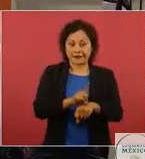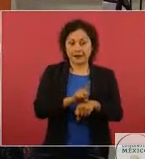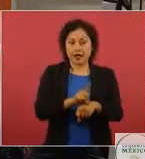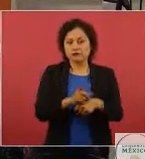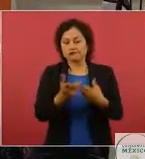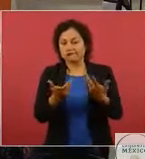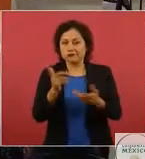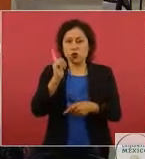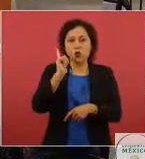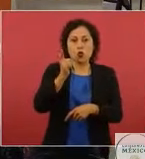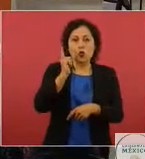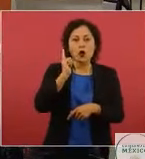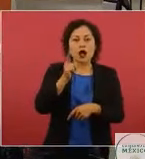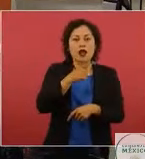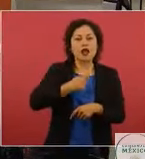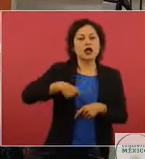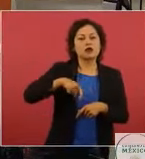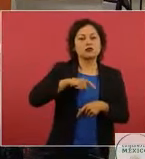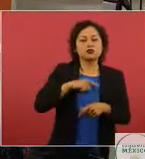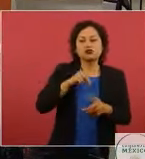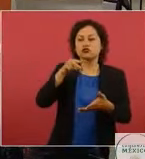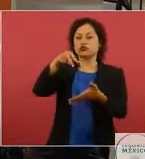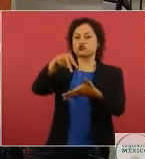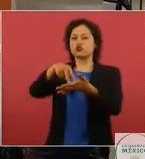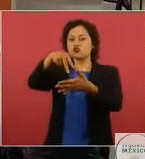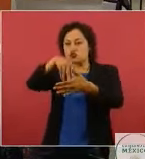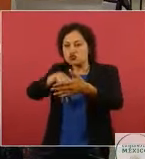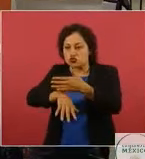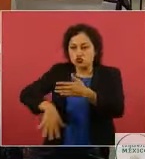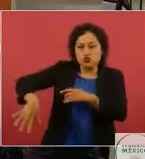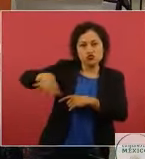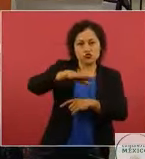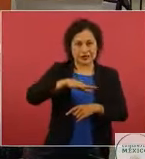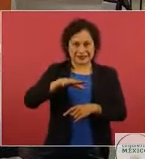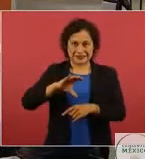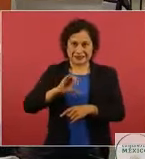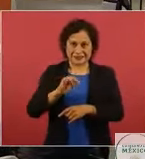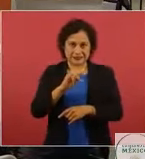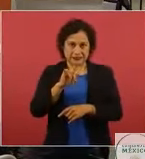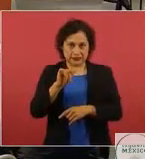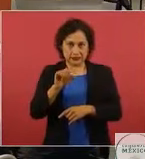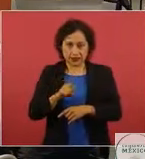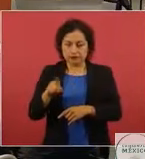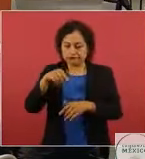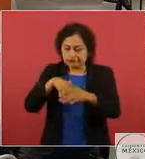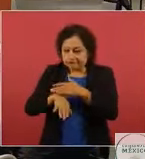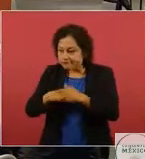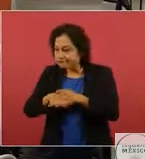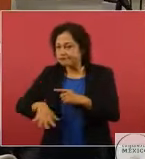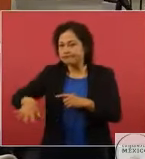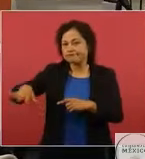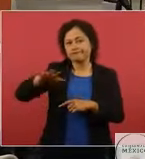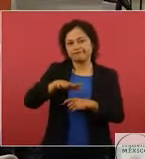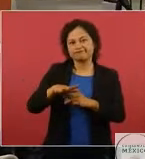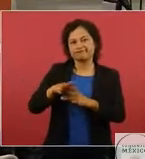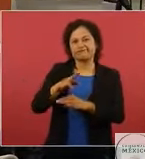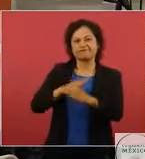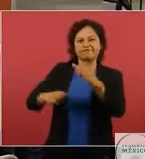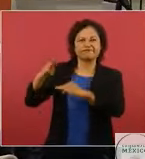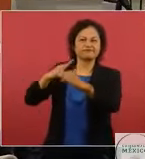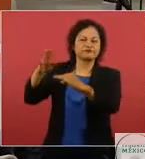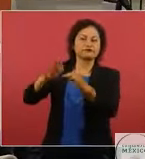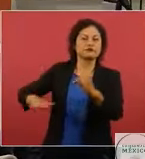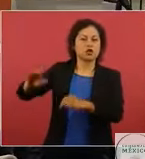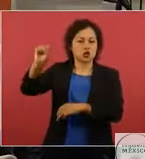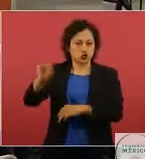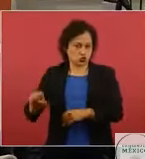podamos hacer reconocimientos y entrar a la parte de los Sichas, también que es la parte serrana, lo que es la sierra sur